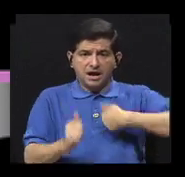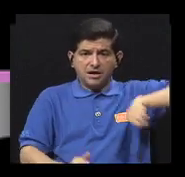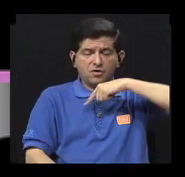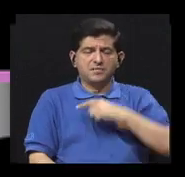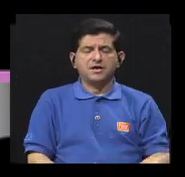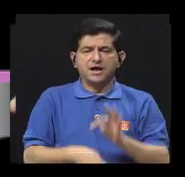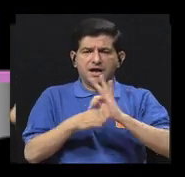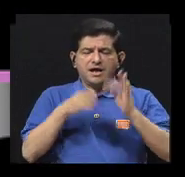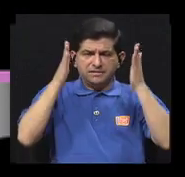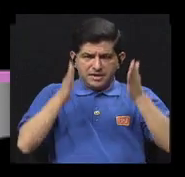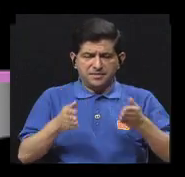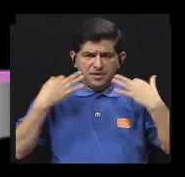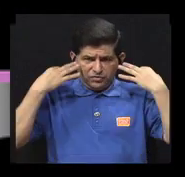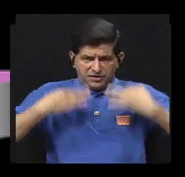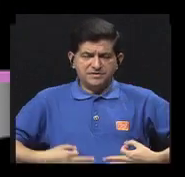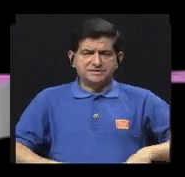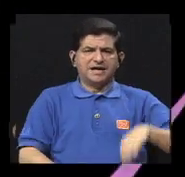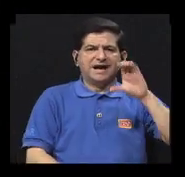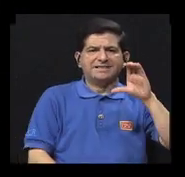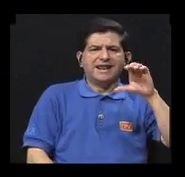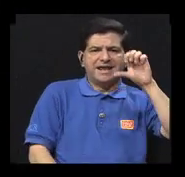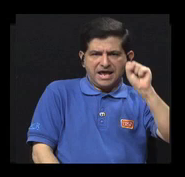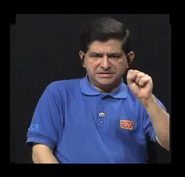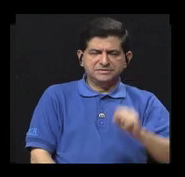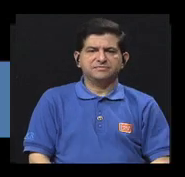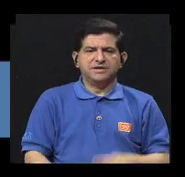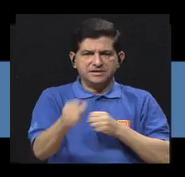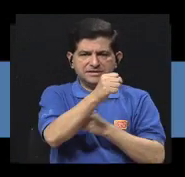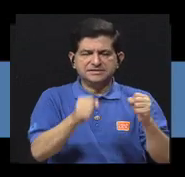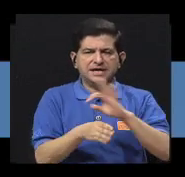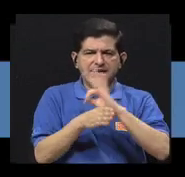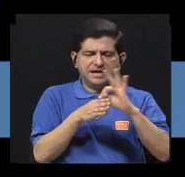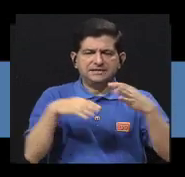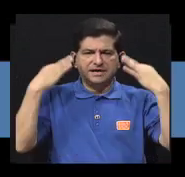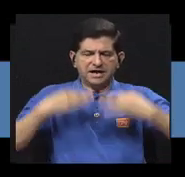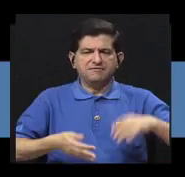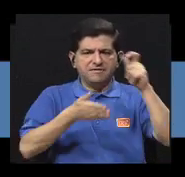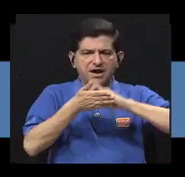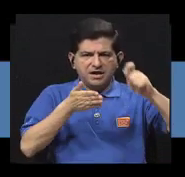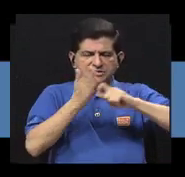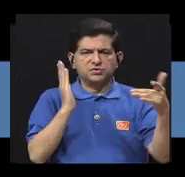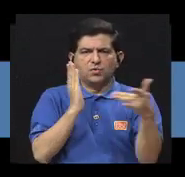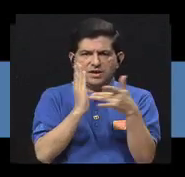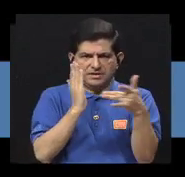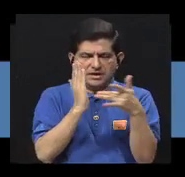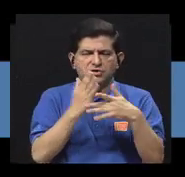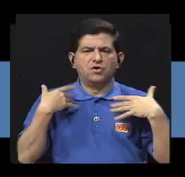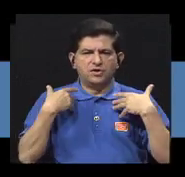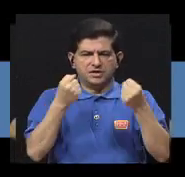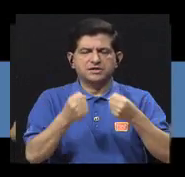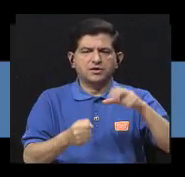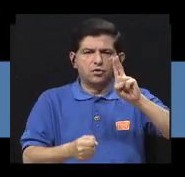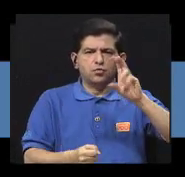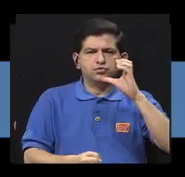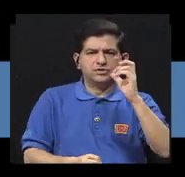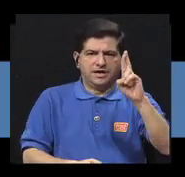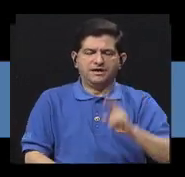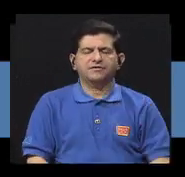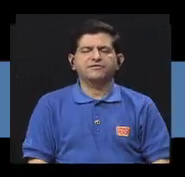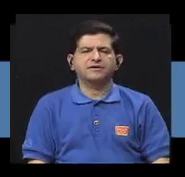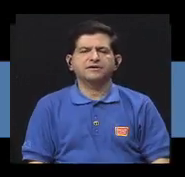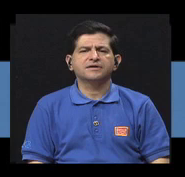nosotros la terapeuta física Catalina Smith de la Sala de Terapia Física de la Escuela de Tecnología en Salud de la UCR.